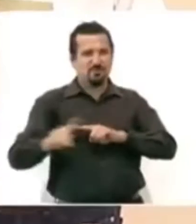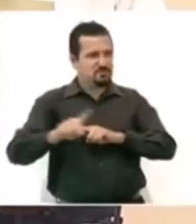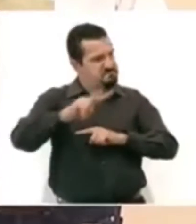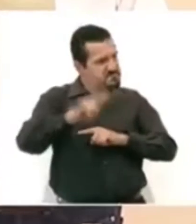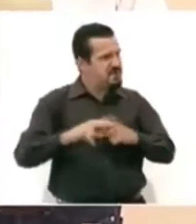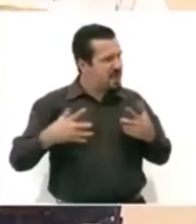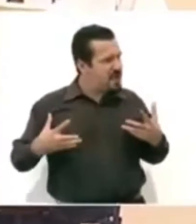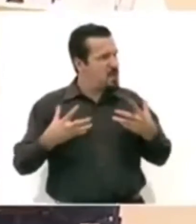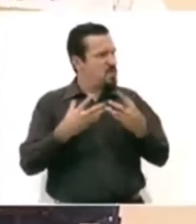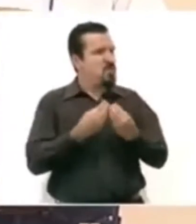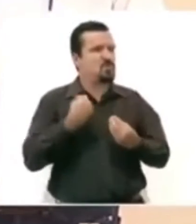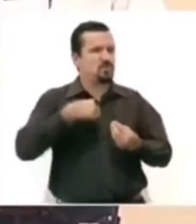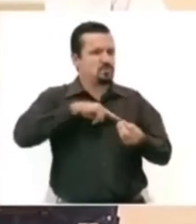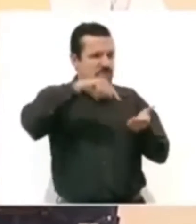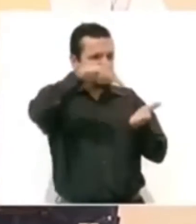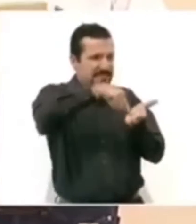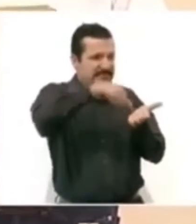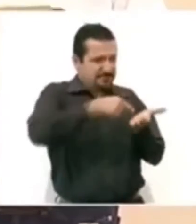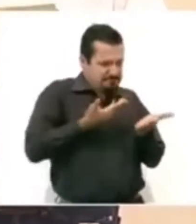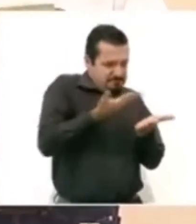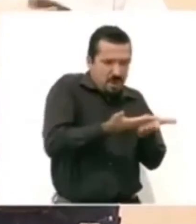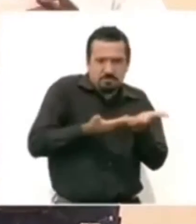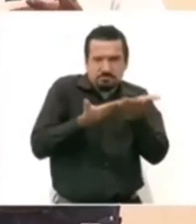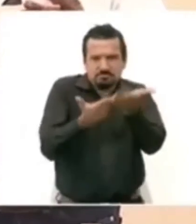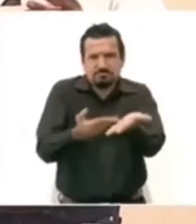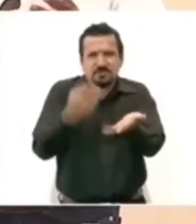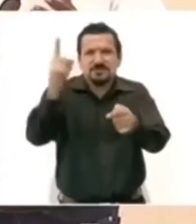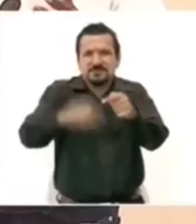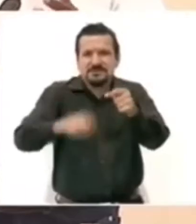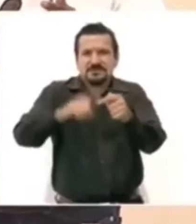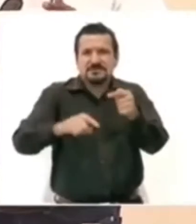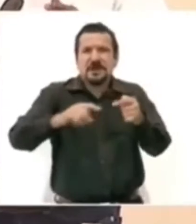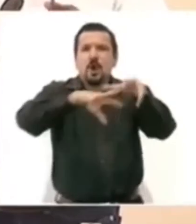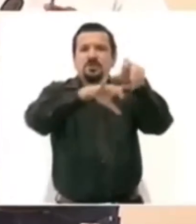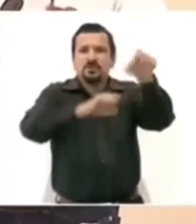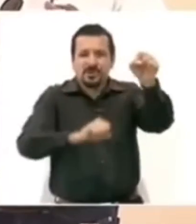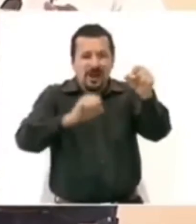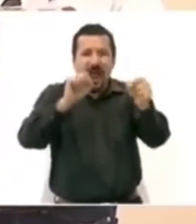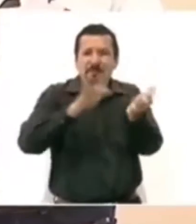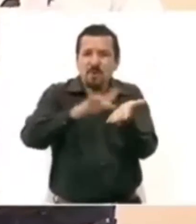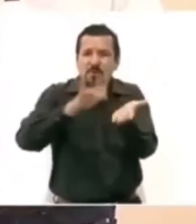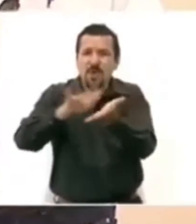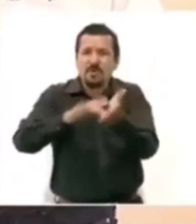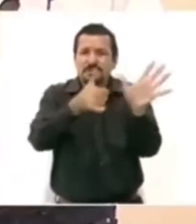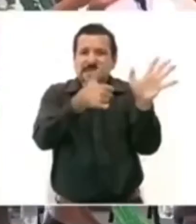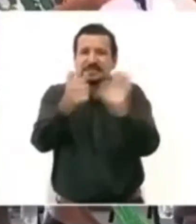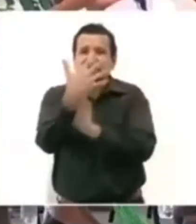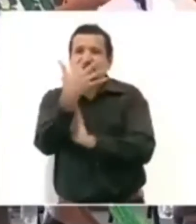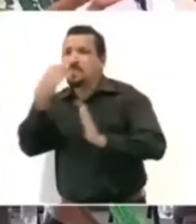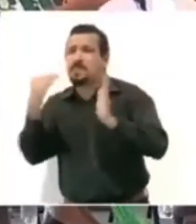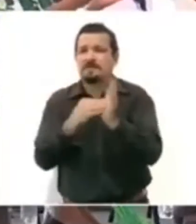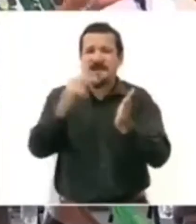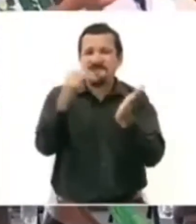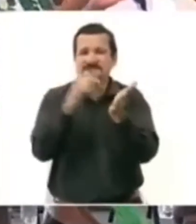Le entregamos la propuesta de reforma constitucional apoyada por más de 650 mil firmas de